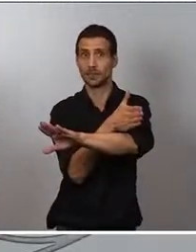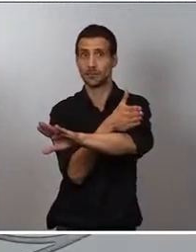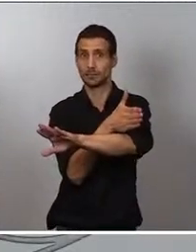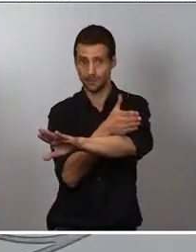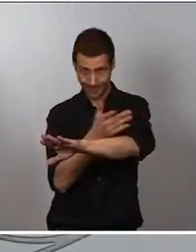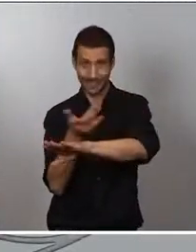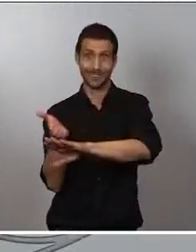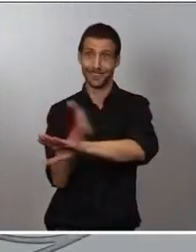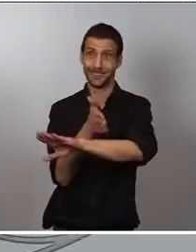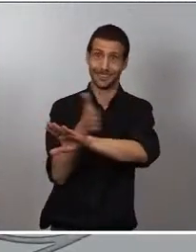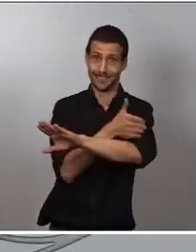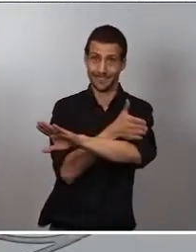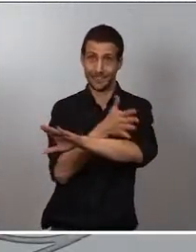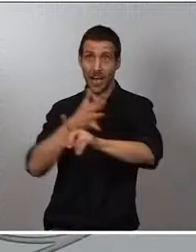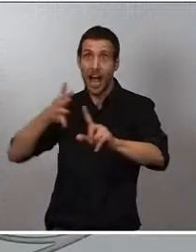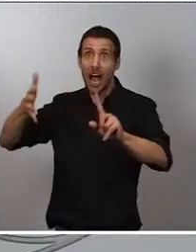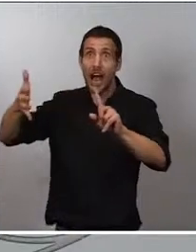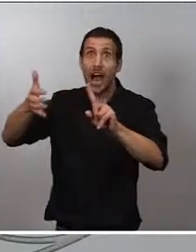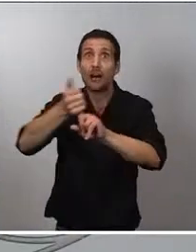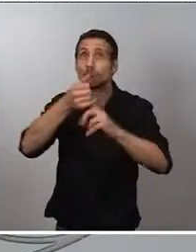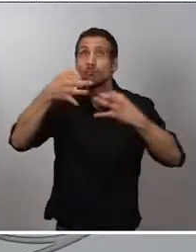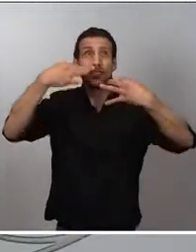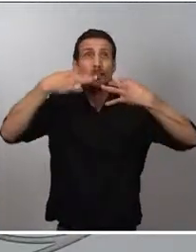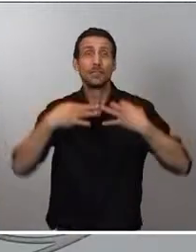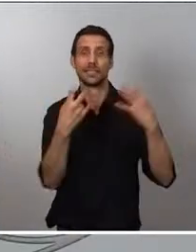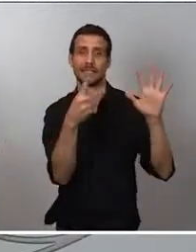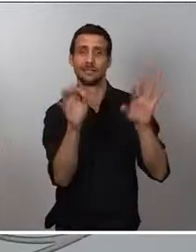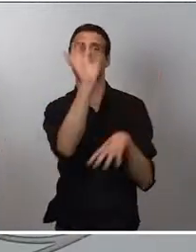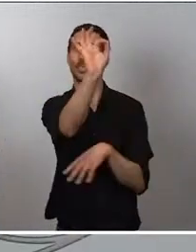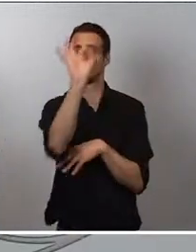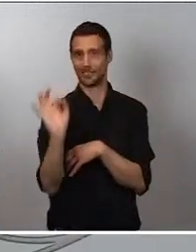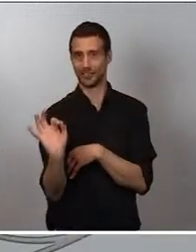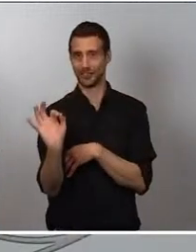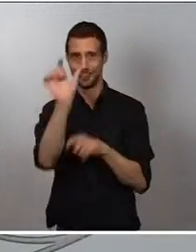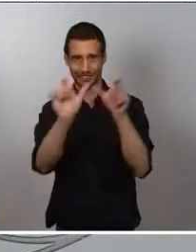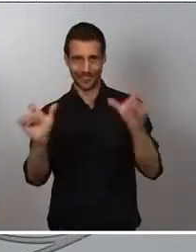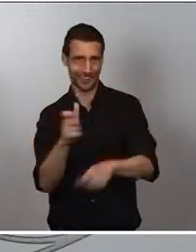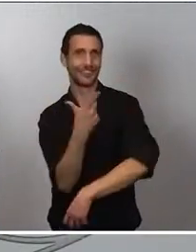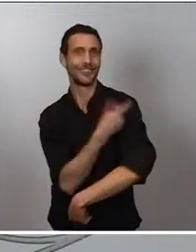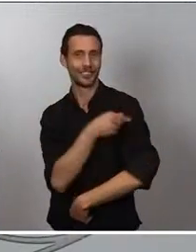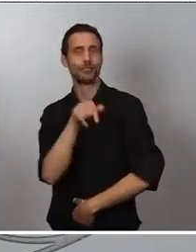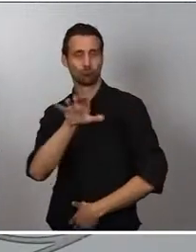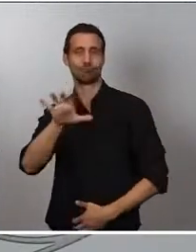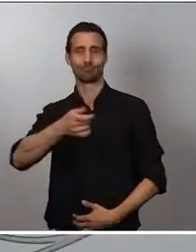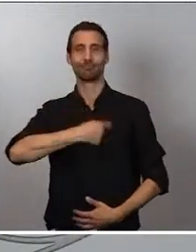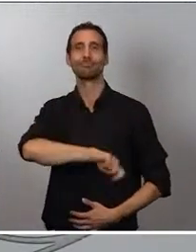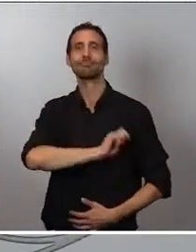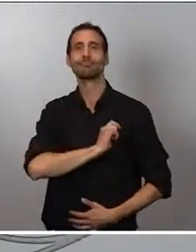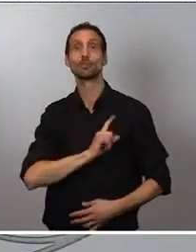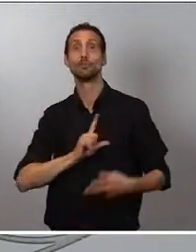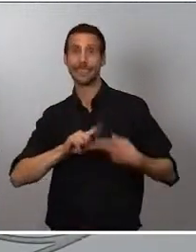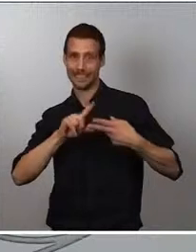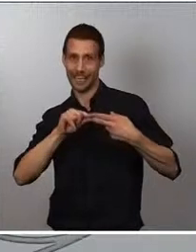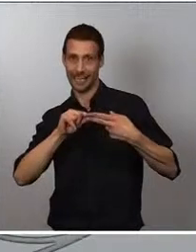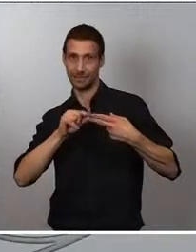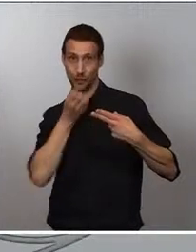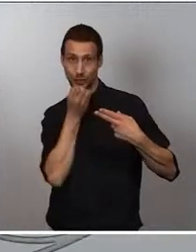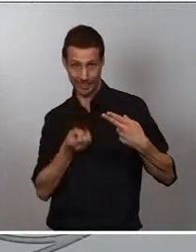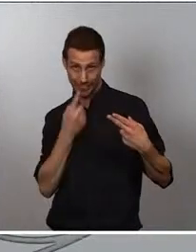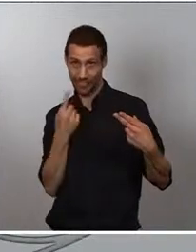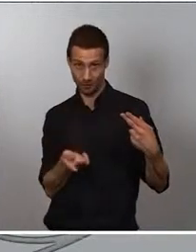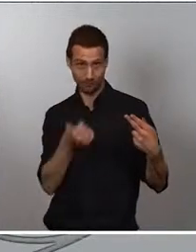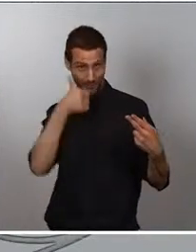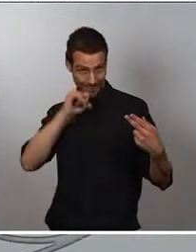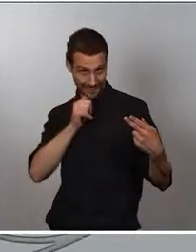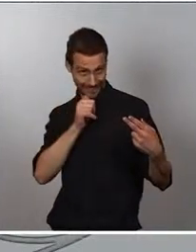alcanzaremos el 70% de la población vacunada en nuestro país con pauta completa. Como saben, seguimos